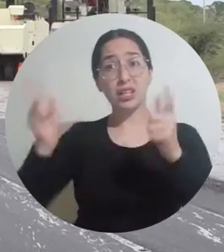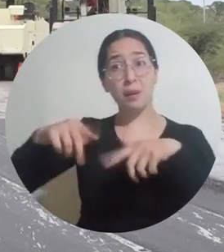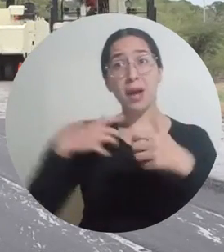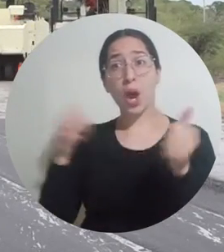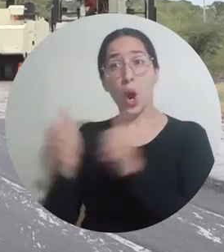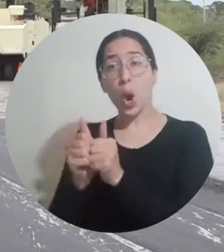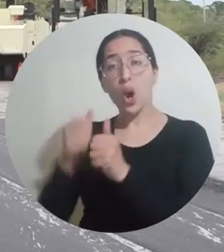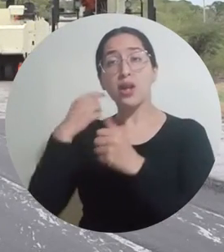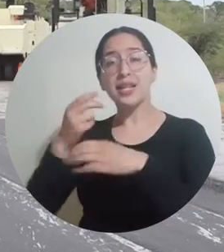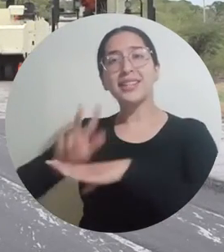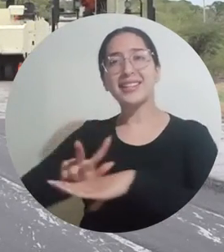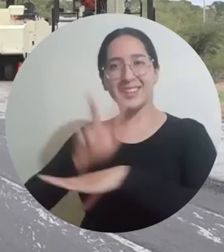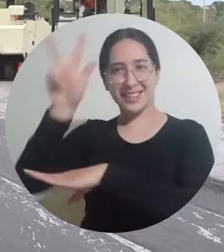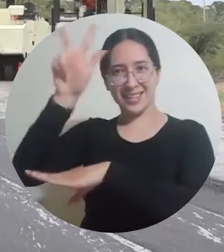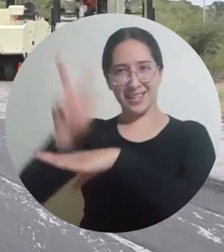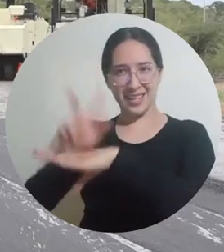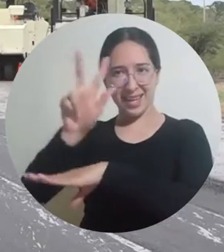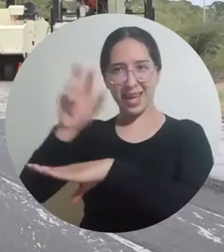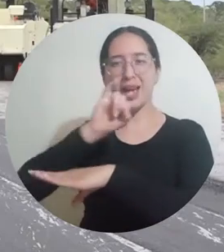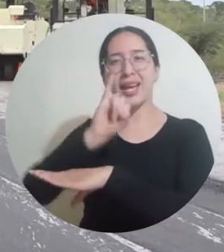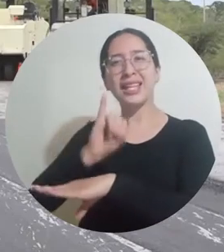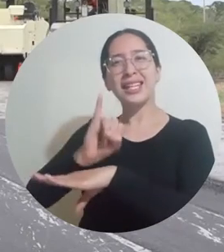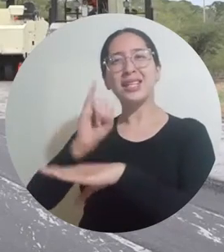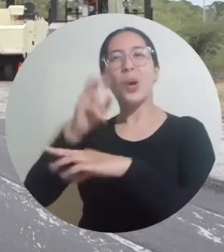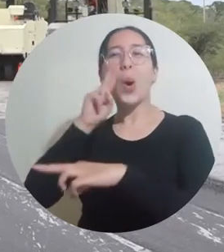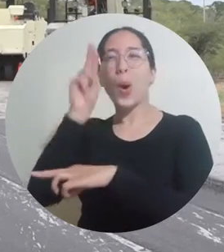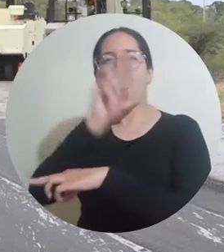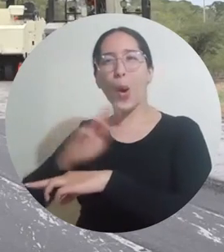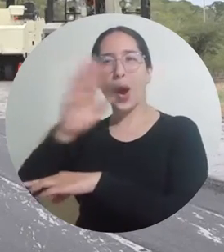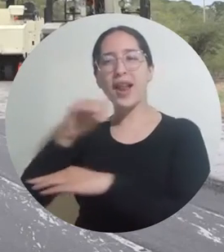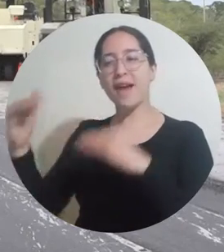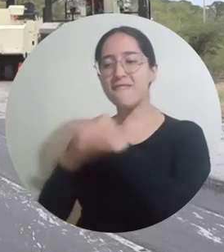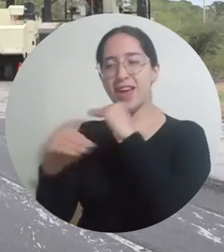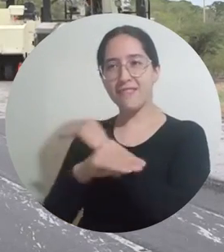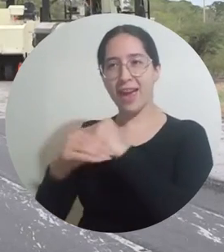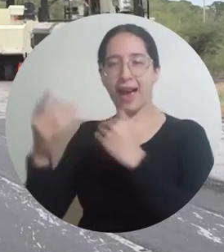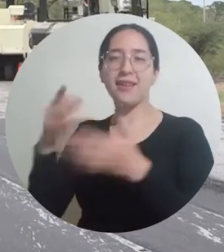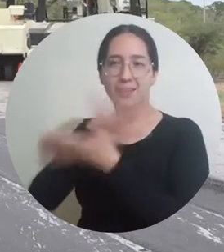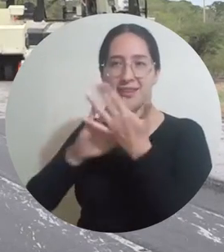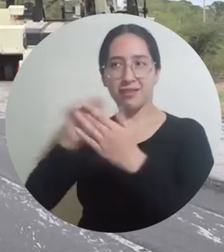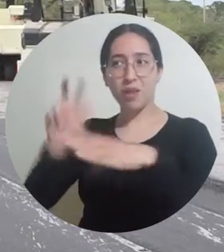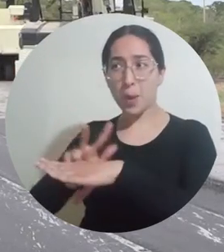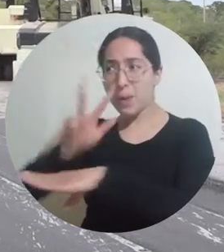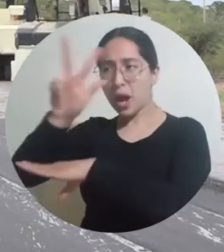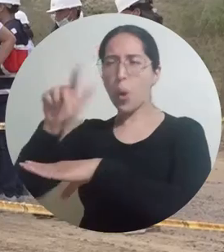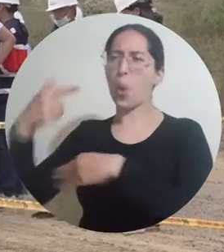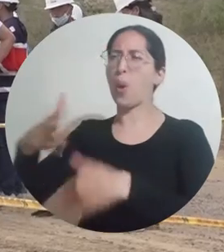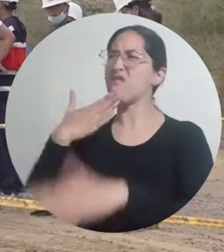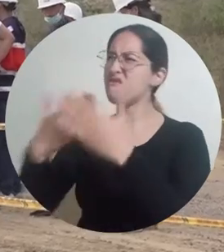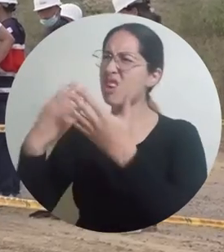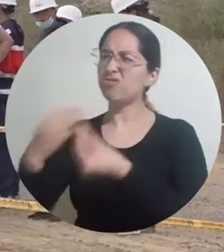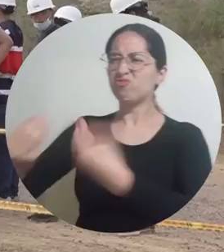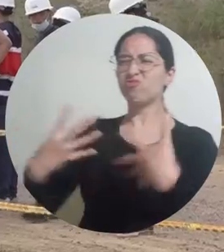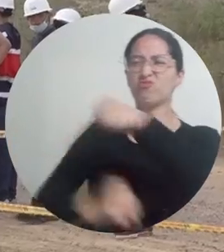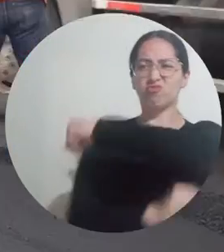Instituto Nacional de Vías, la cual nos abre esta puerta a nosotros como estudiantes para fortalecer esos conocimientos.